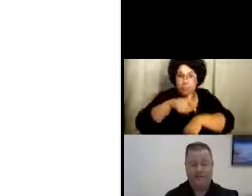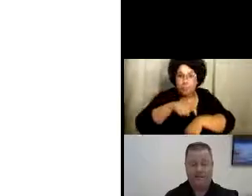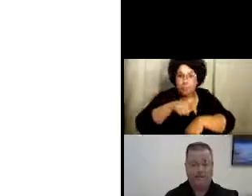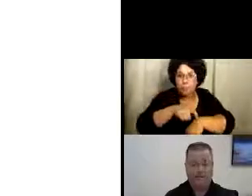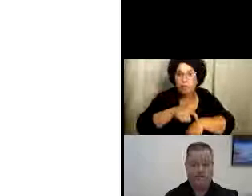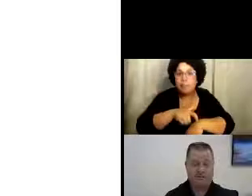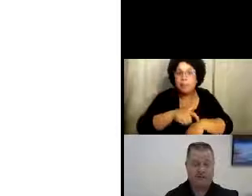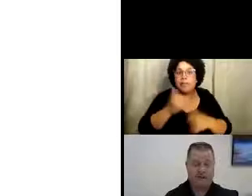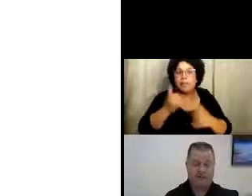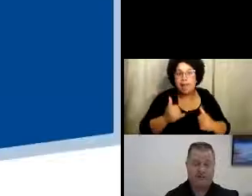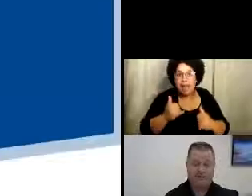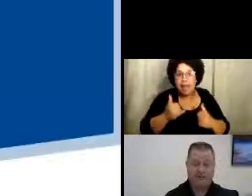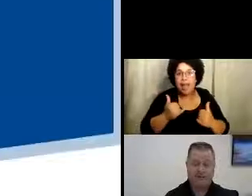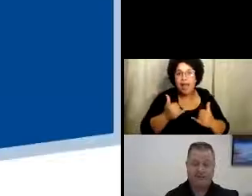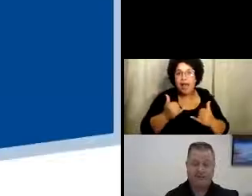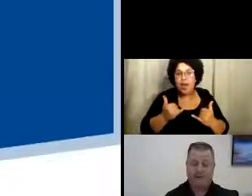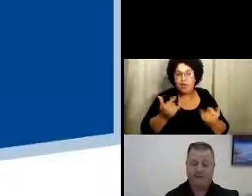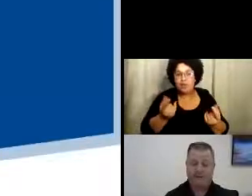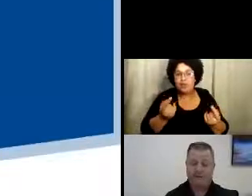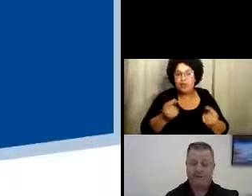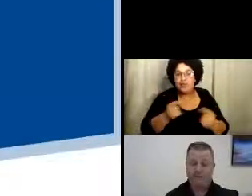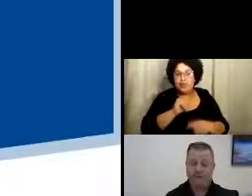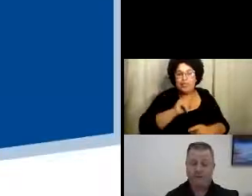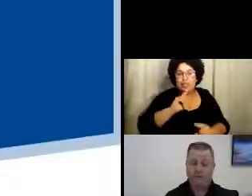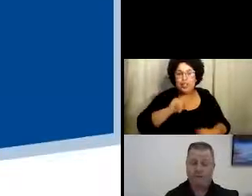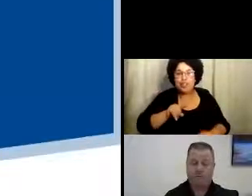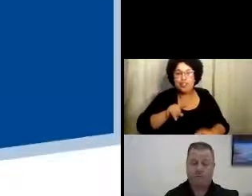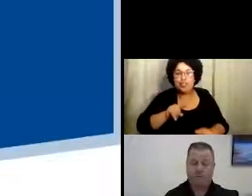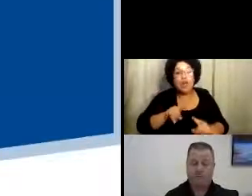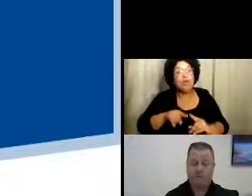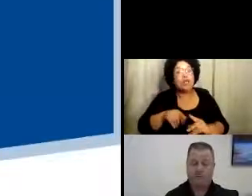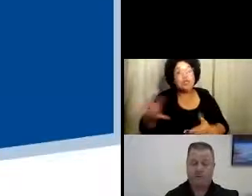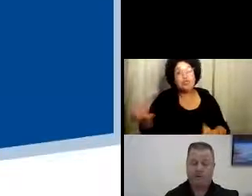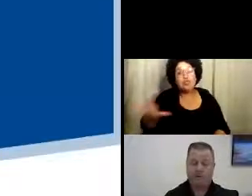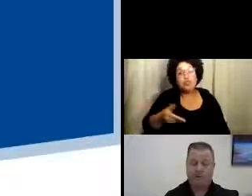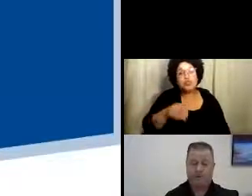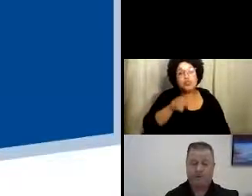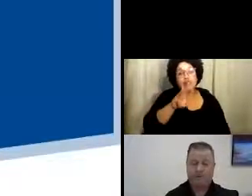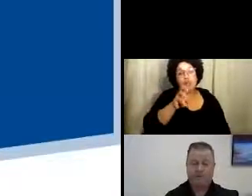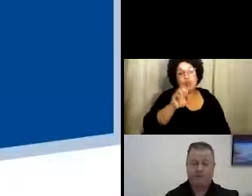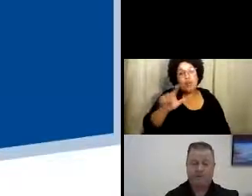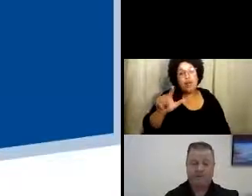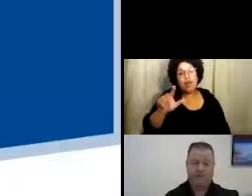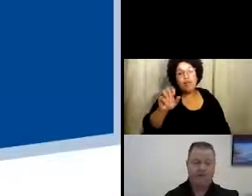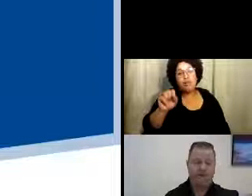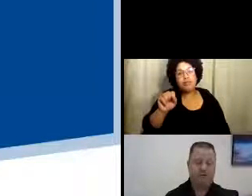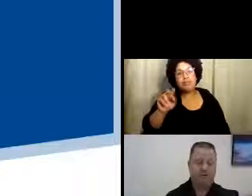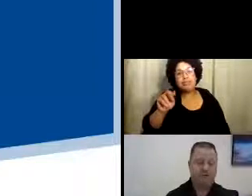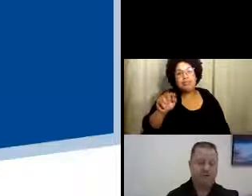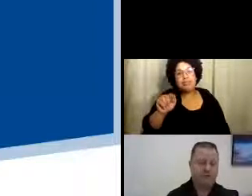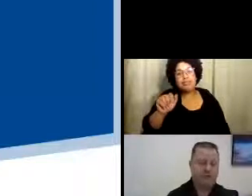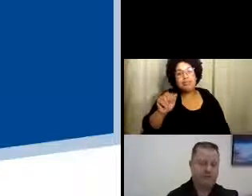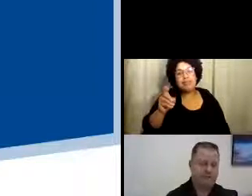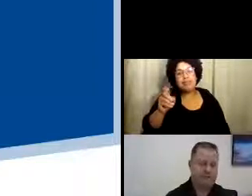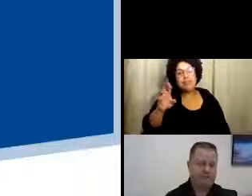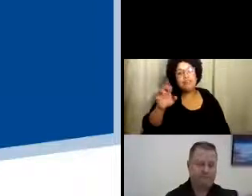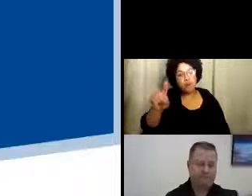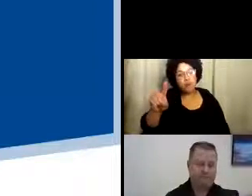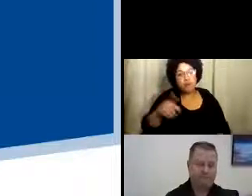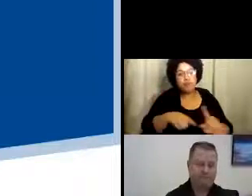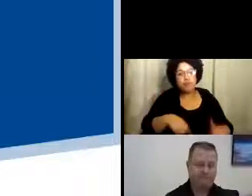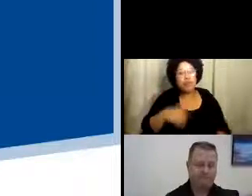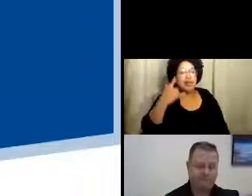por su tiempo. Y ahora, para una sesión de preguntas y respuestas, me gustaría introducir a Will Sanford, de